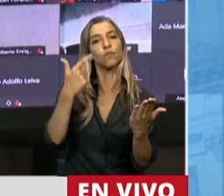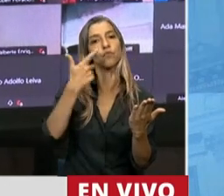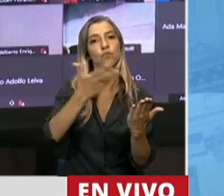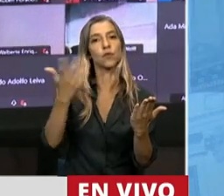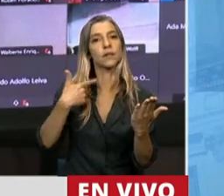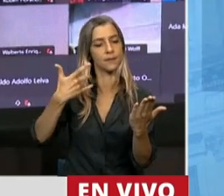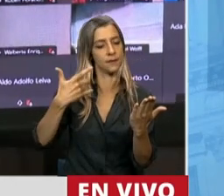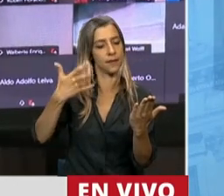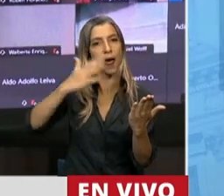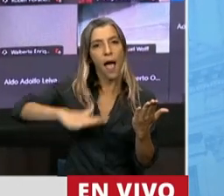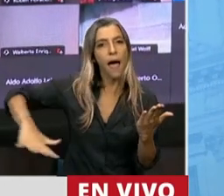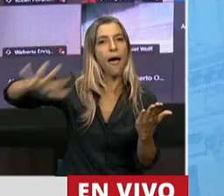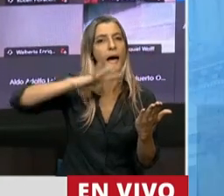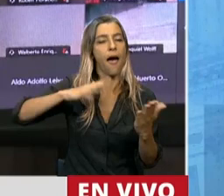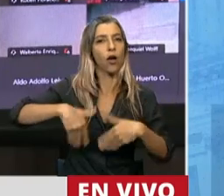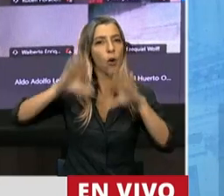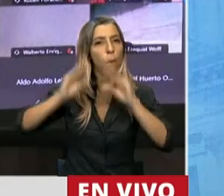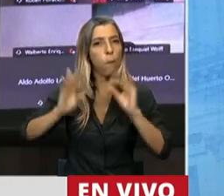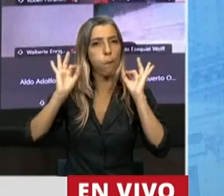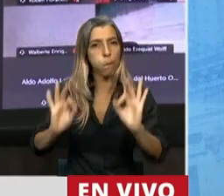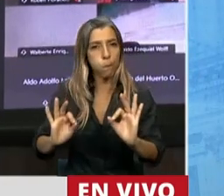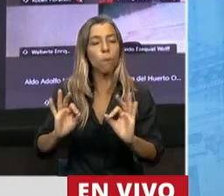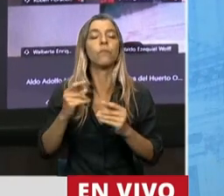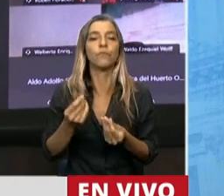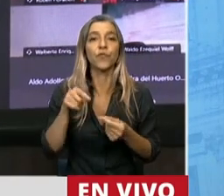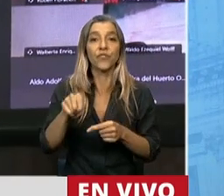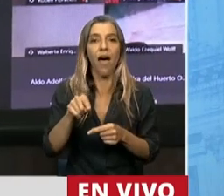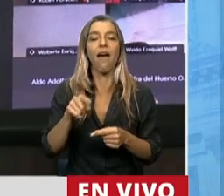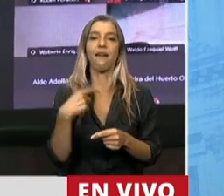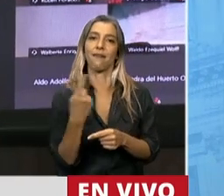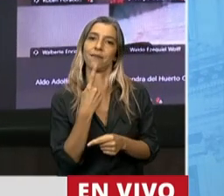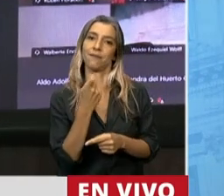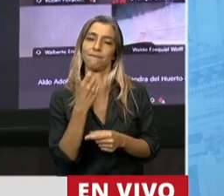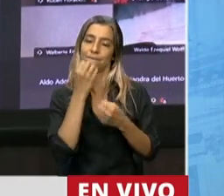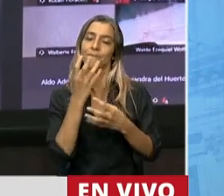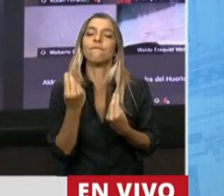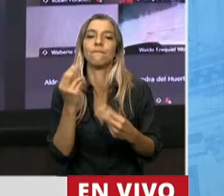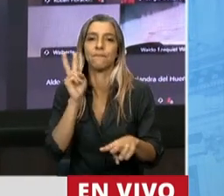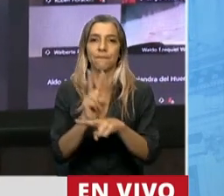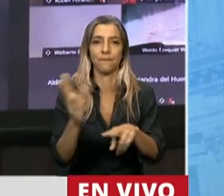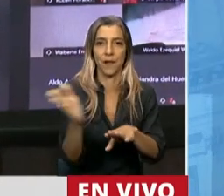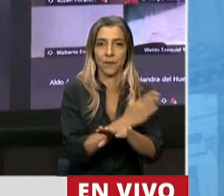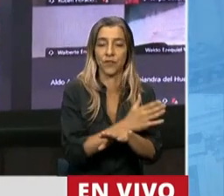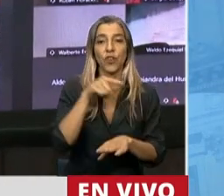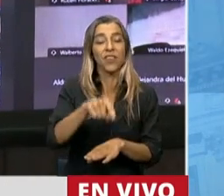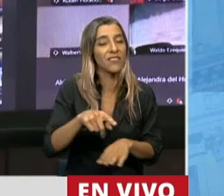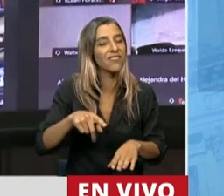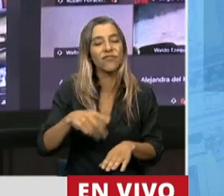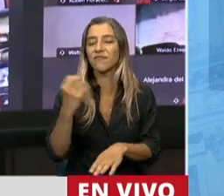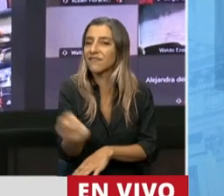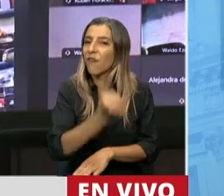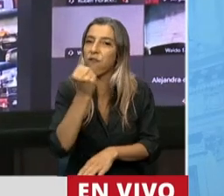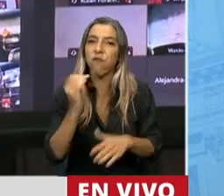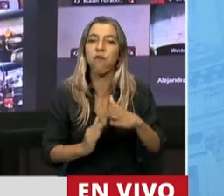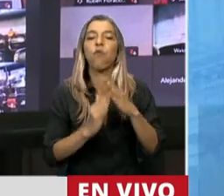Yo creo que la prevención es una de las herramientas que más está dando esta ley para teniendo las estrategias de